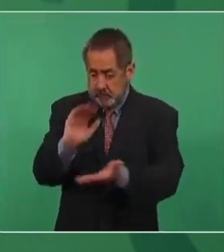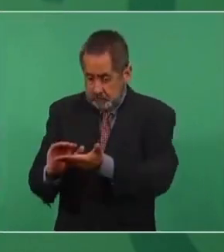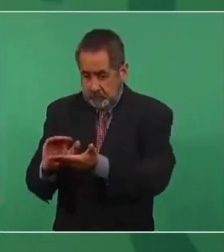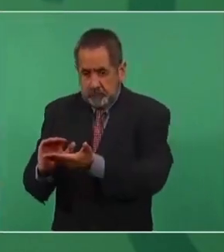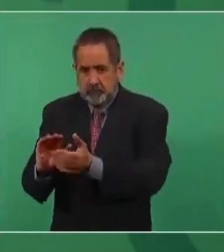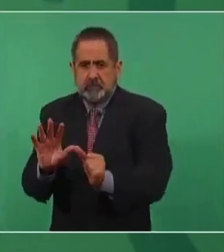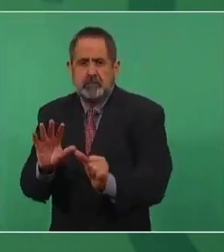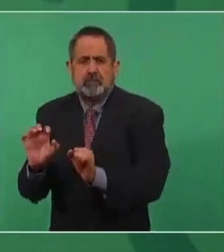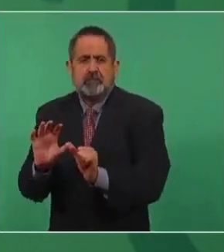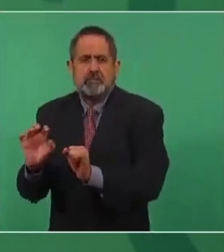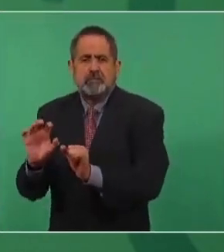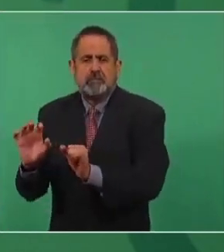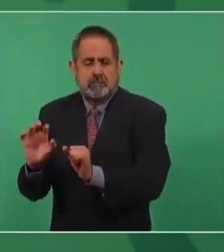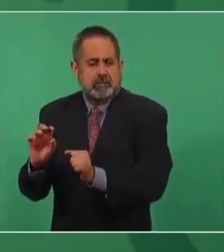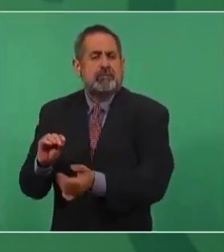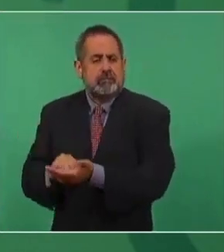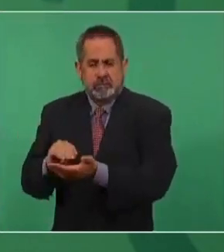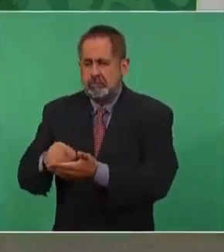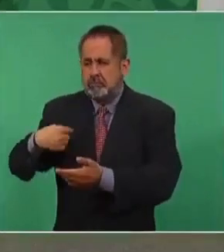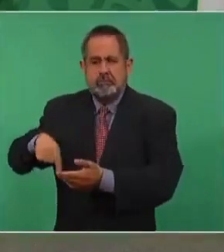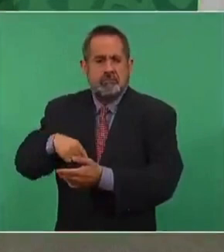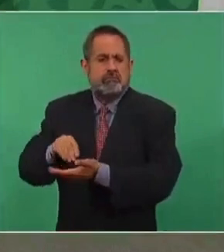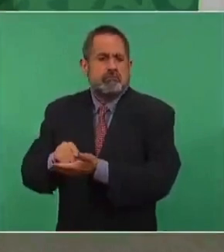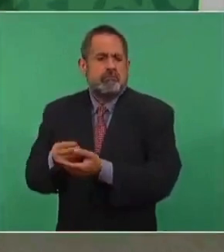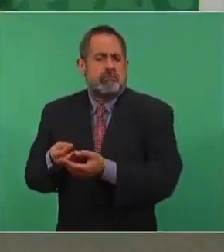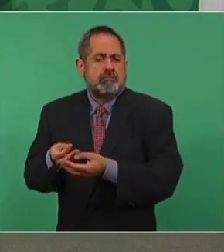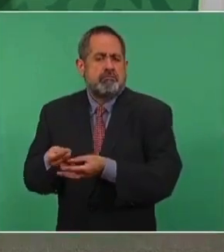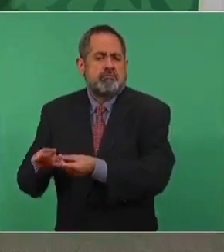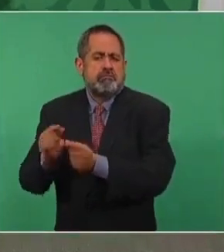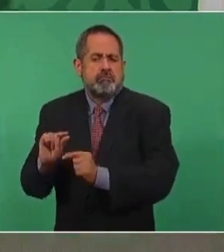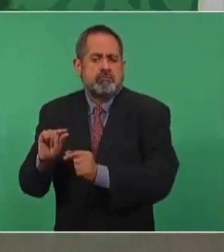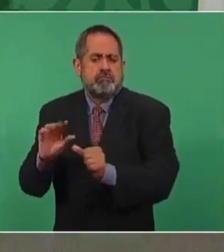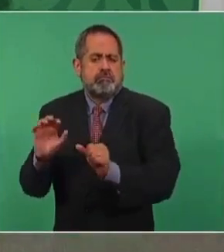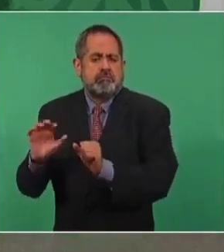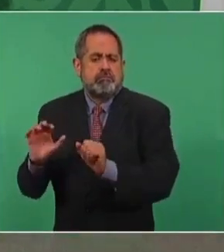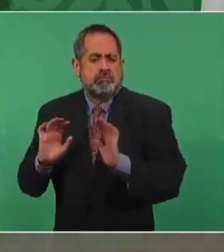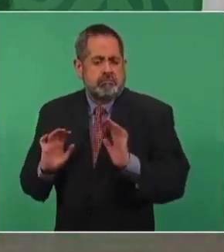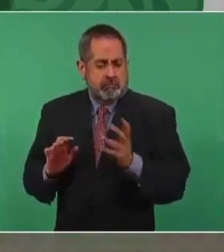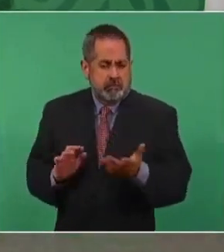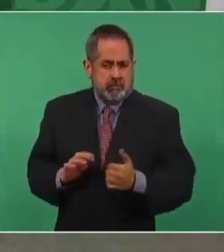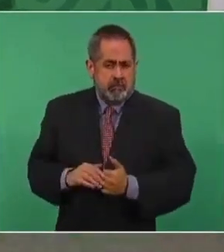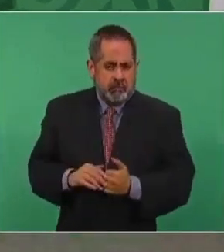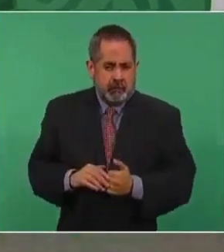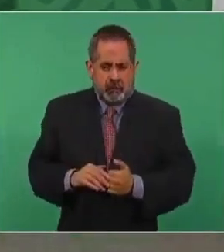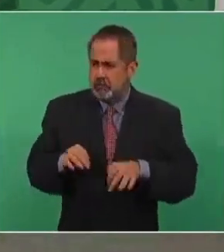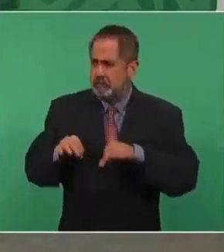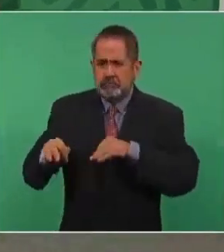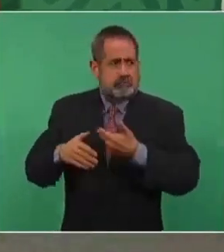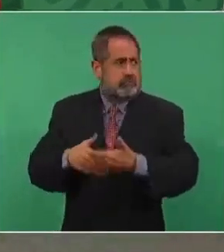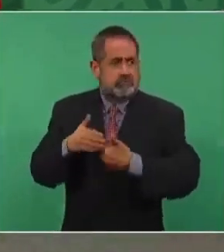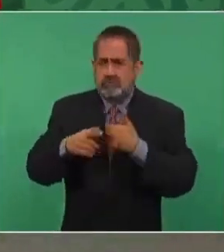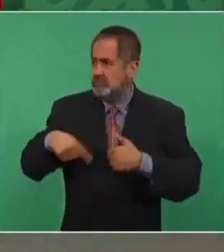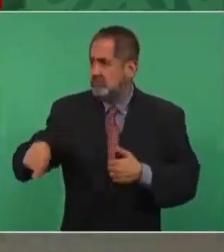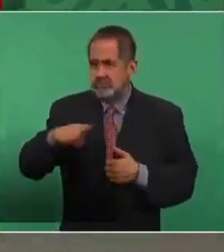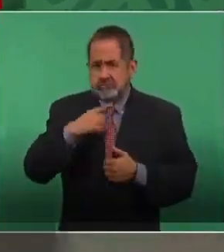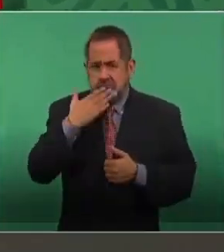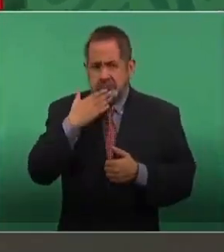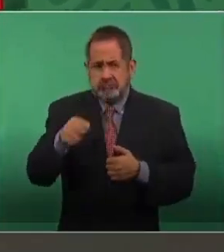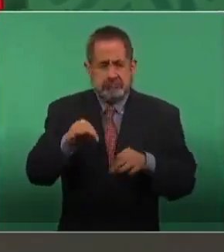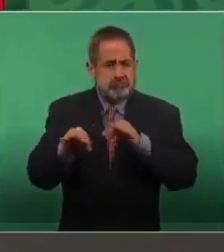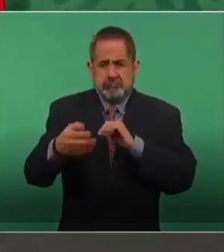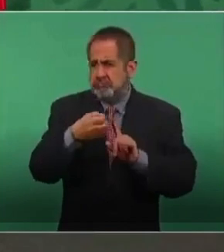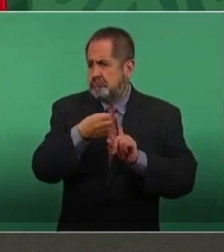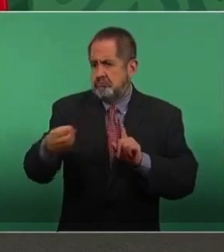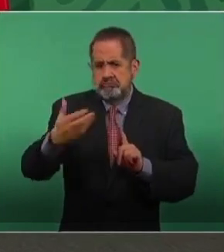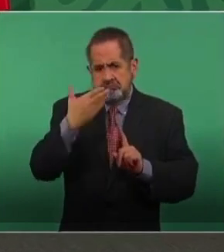y trabajamos muy bien,